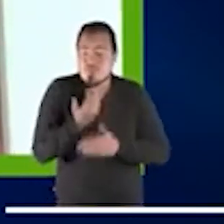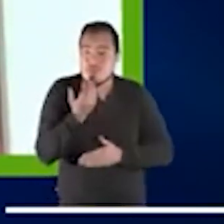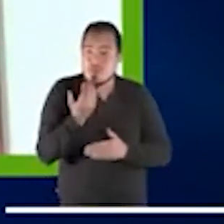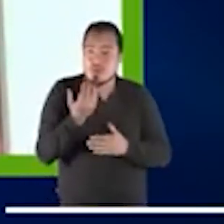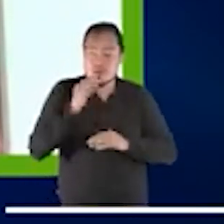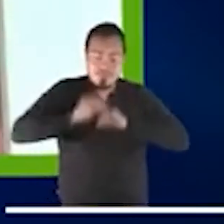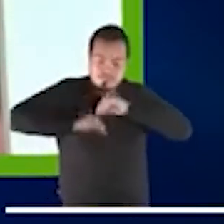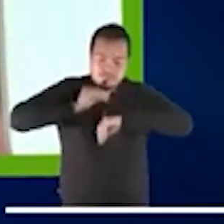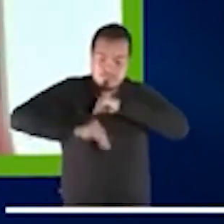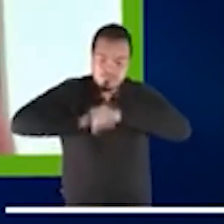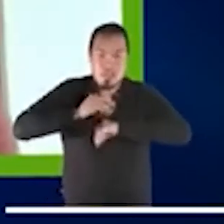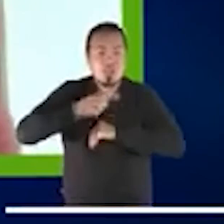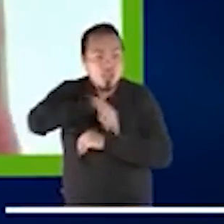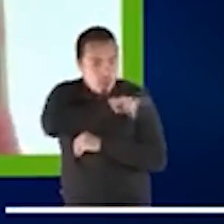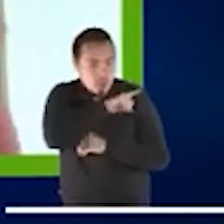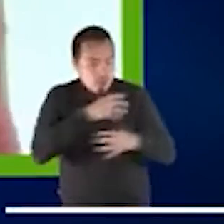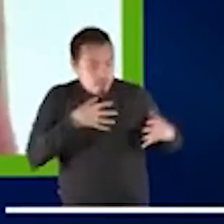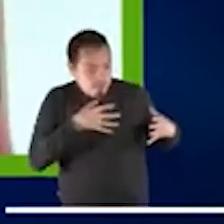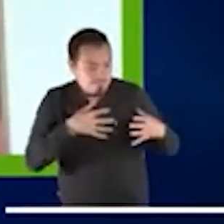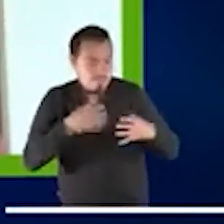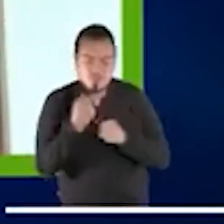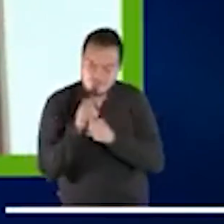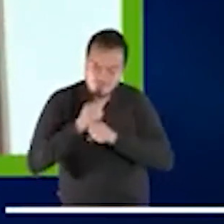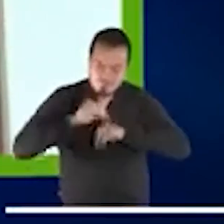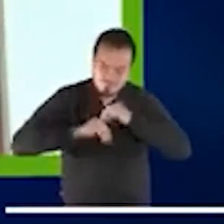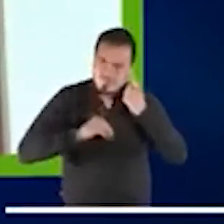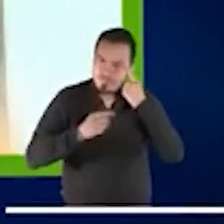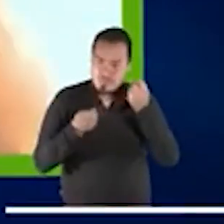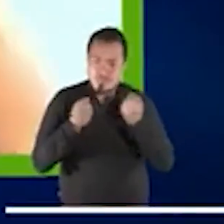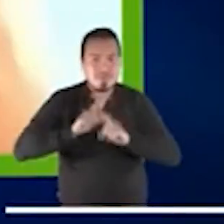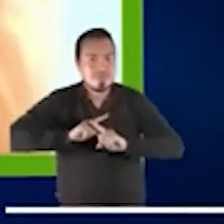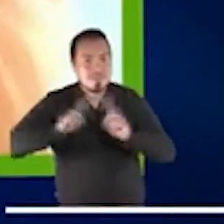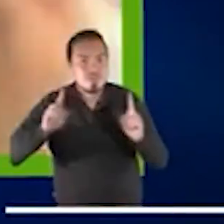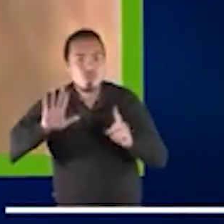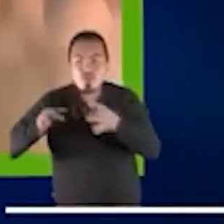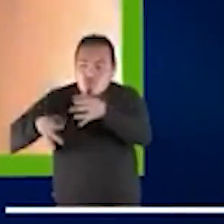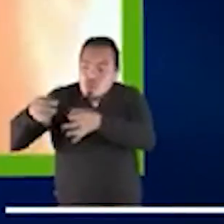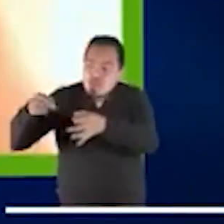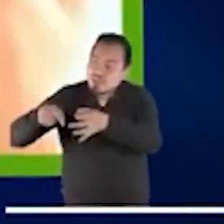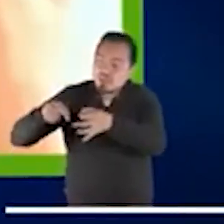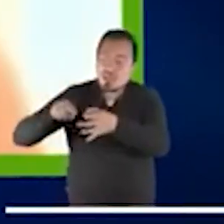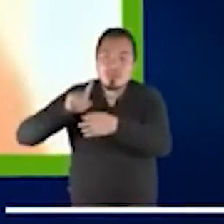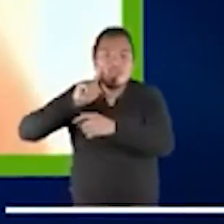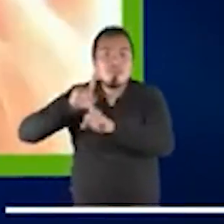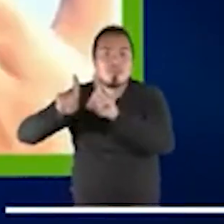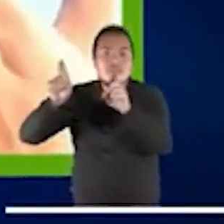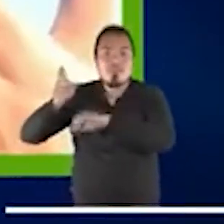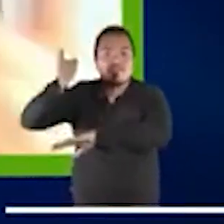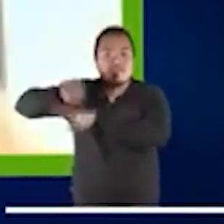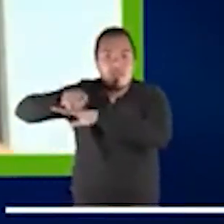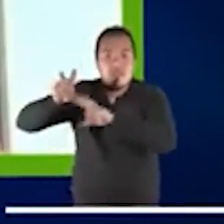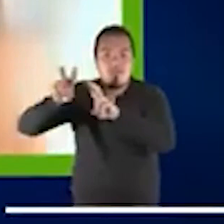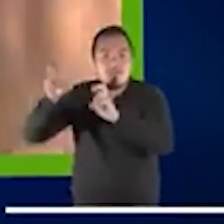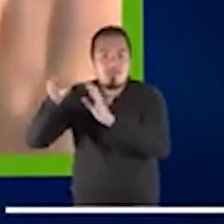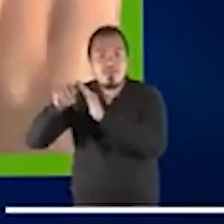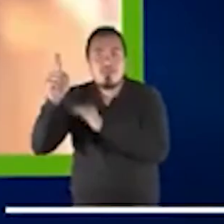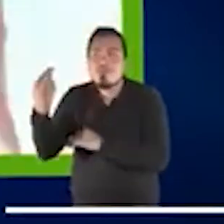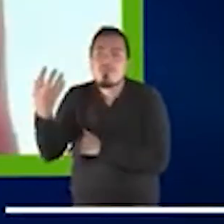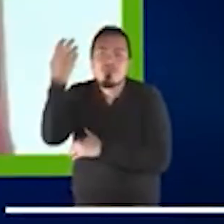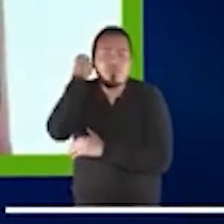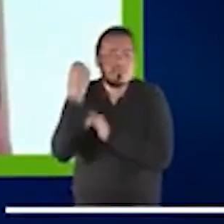buscar otros tipos de justicia que no sean la justicia penal criminal tradicional